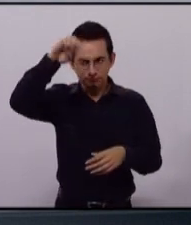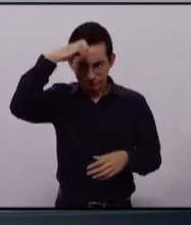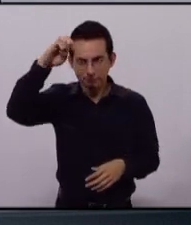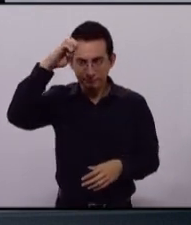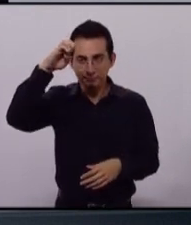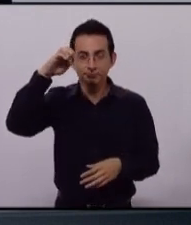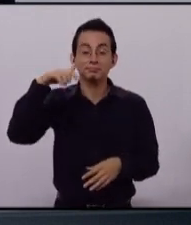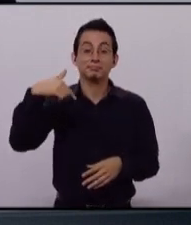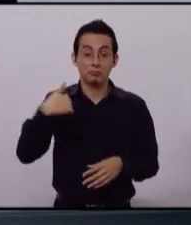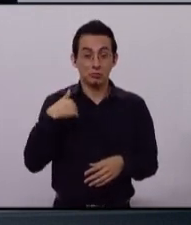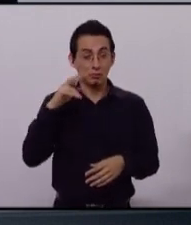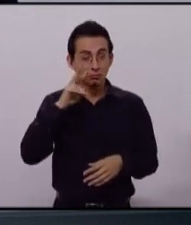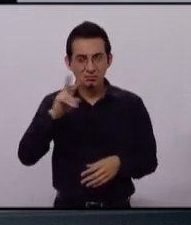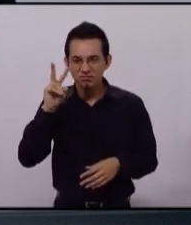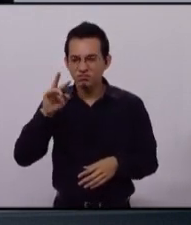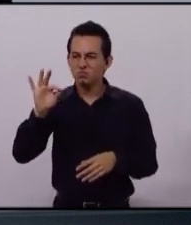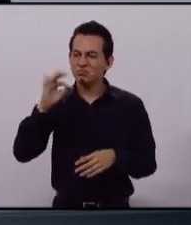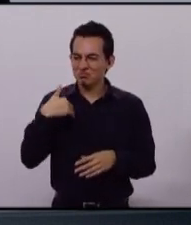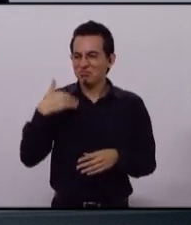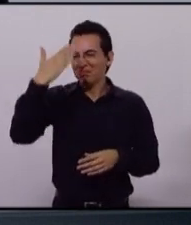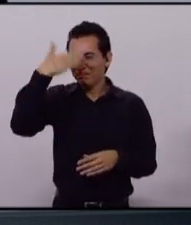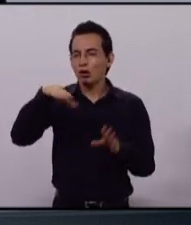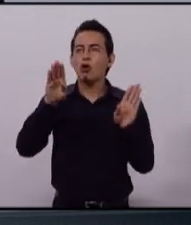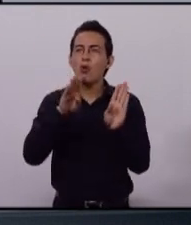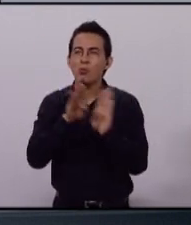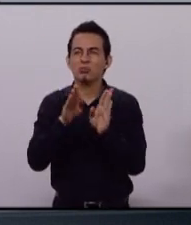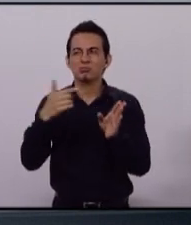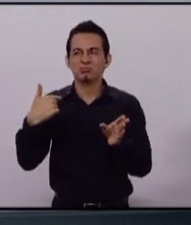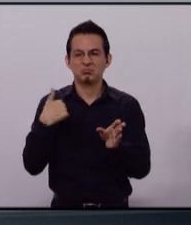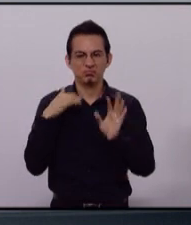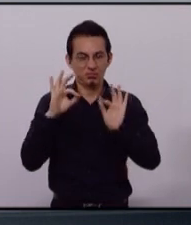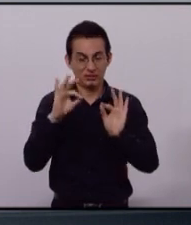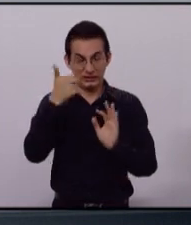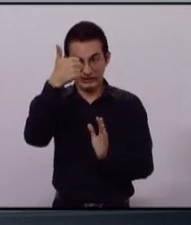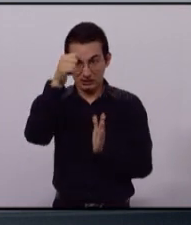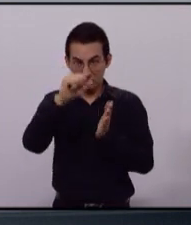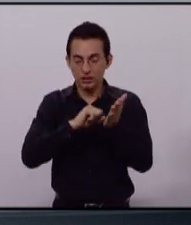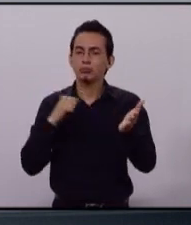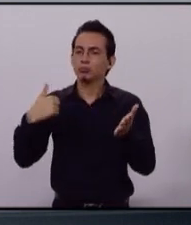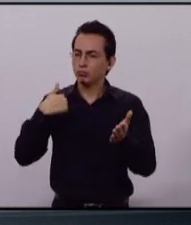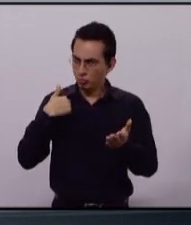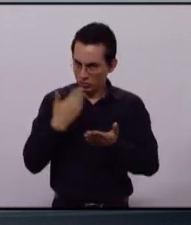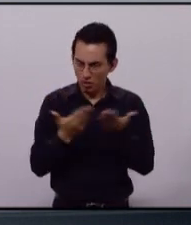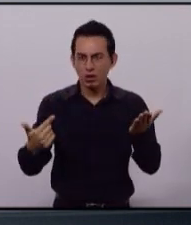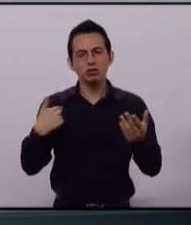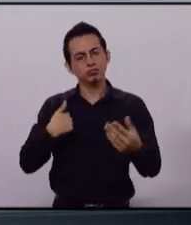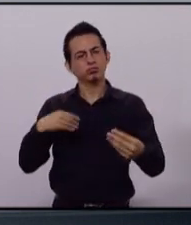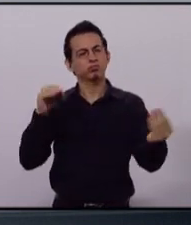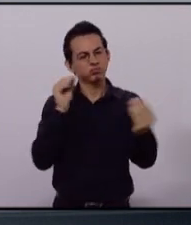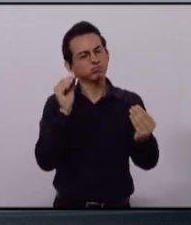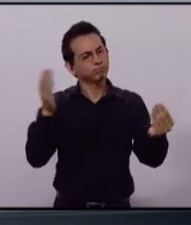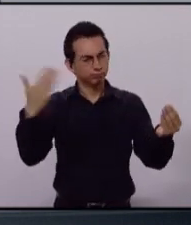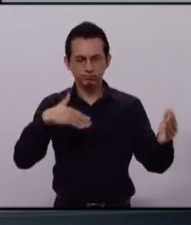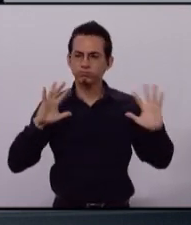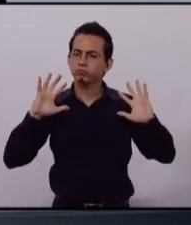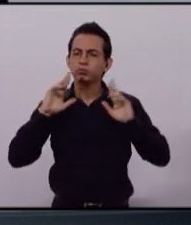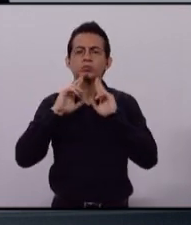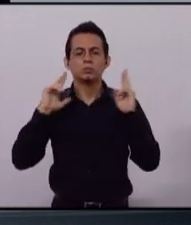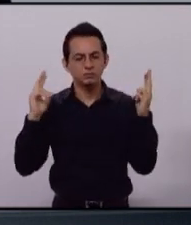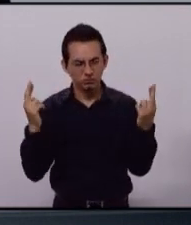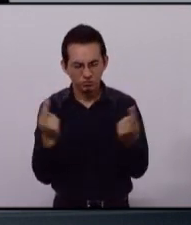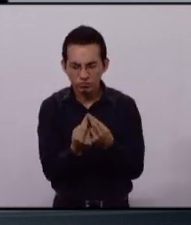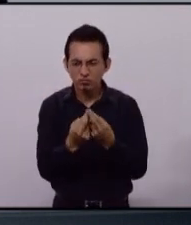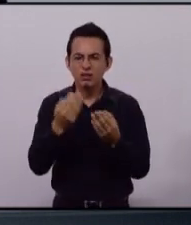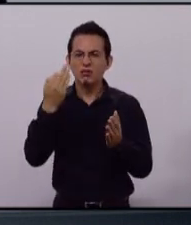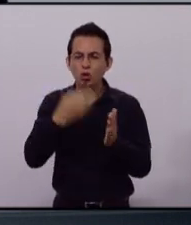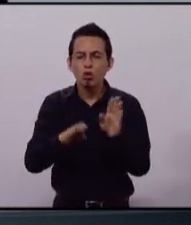ordenamiento económico del municipio, en los primeros seis meses, convocaré a la consulta pública para que se avalide el plan de desarrollo